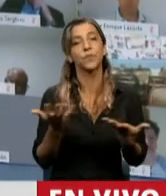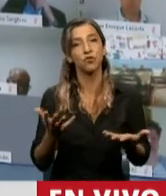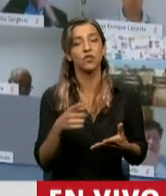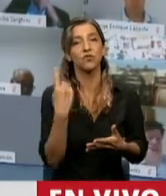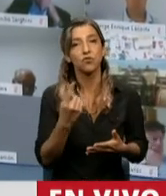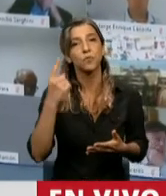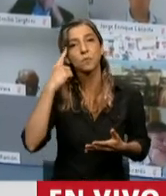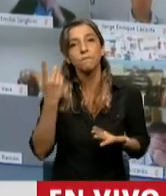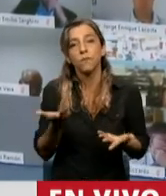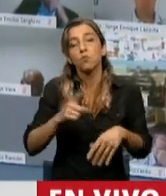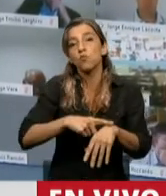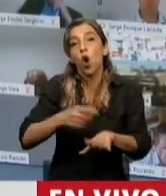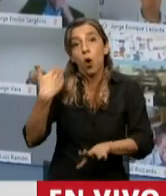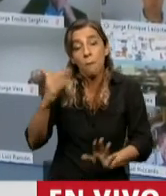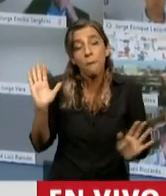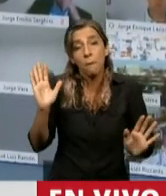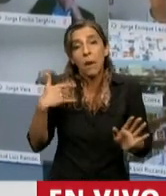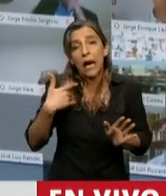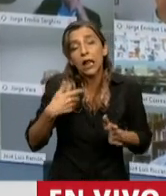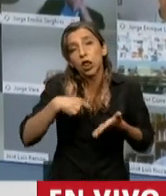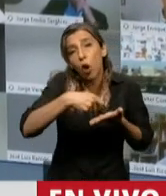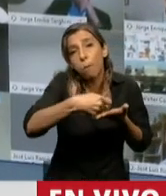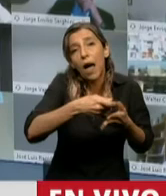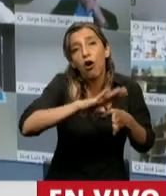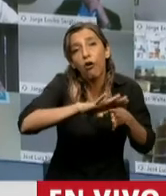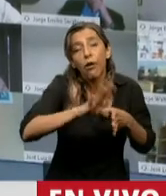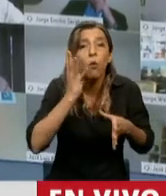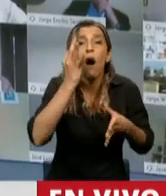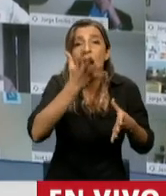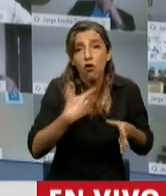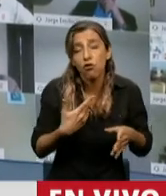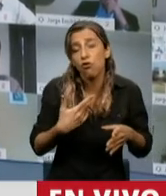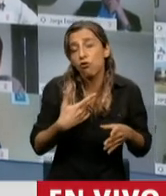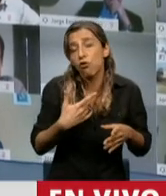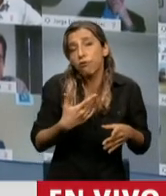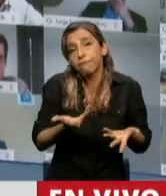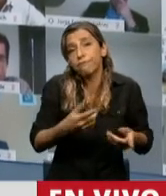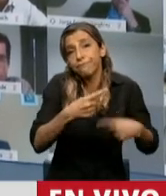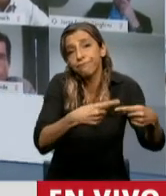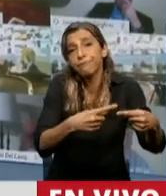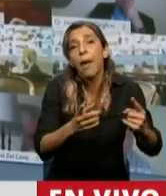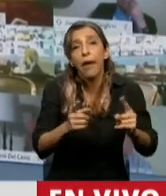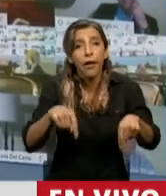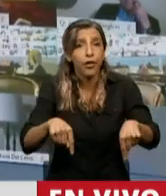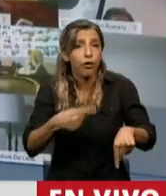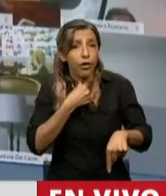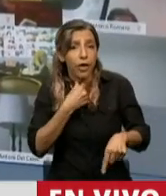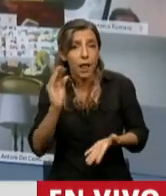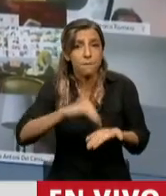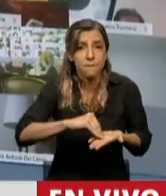histórica reparamos el achatamiento de la primera media tradicional que es mismo que se está haciendo ahora. O sea, hoy parece repetirse esa